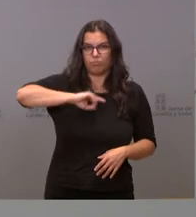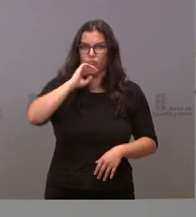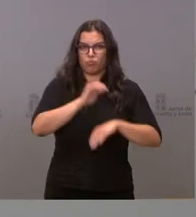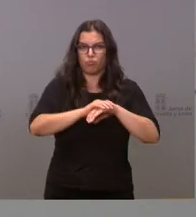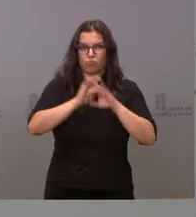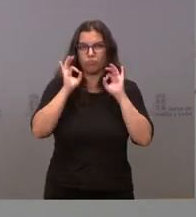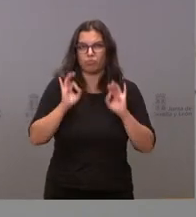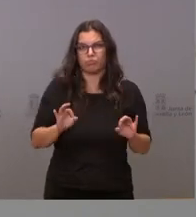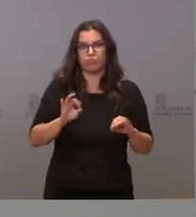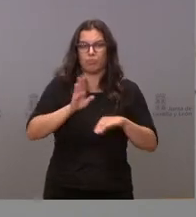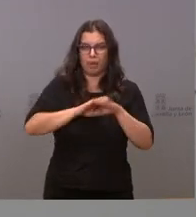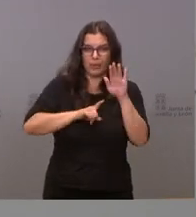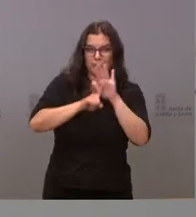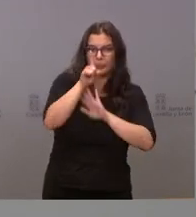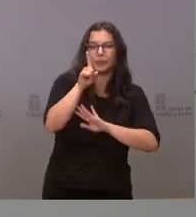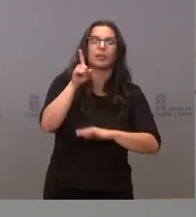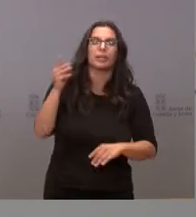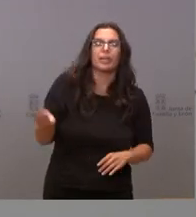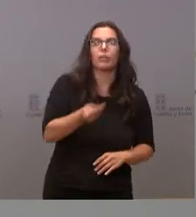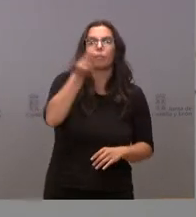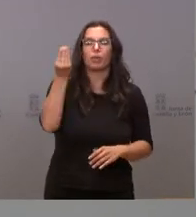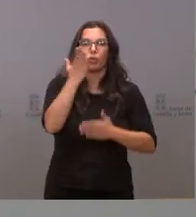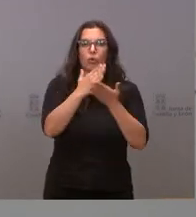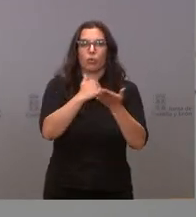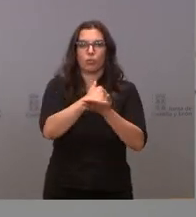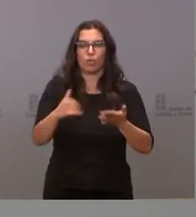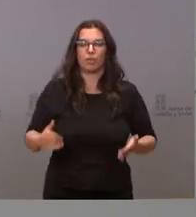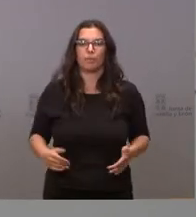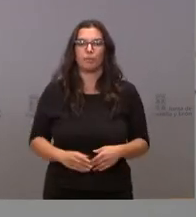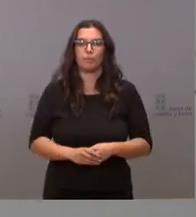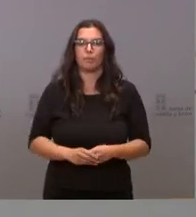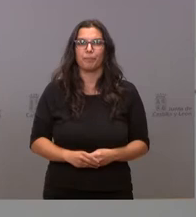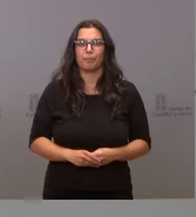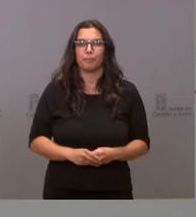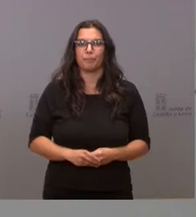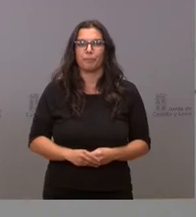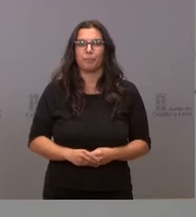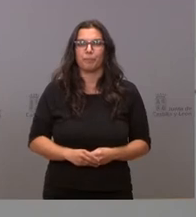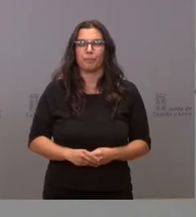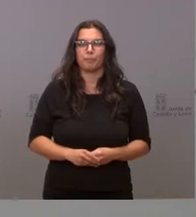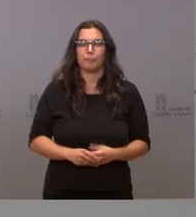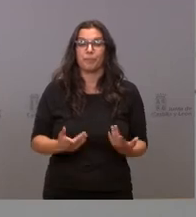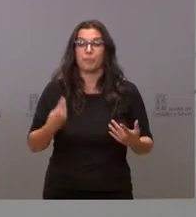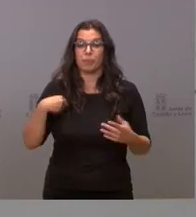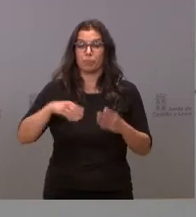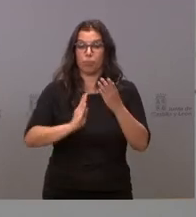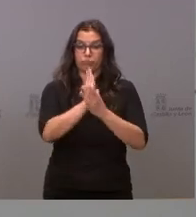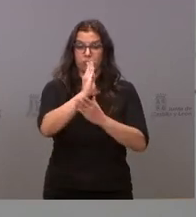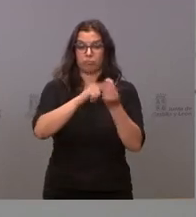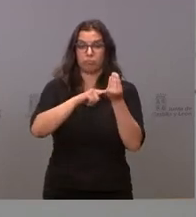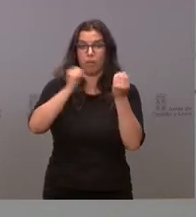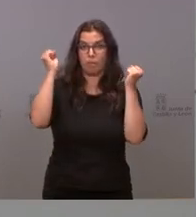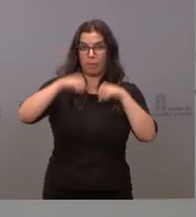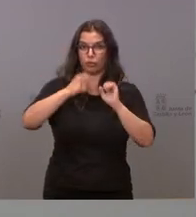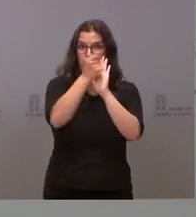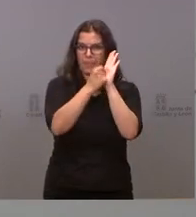por la recuperación de nuestra comunidad autónoma. En ese pacto había